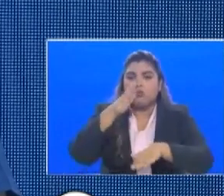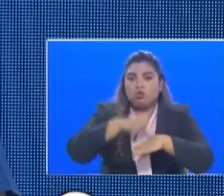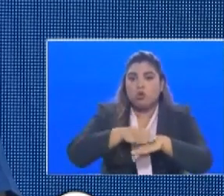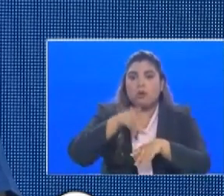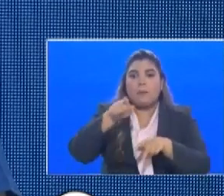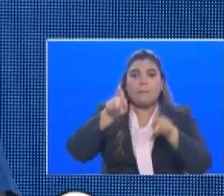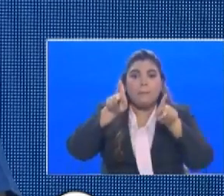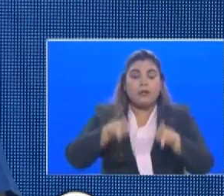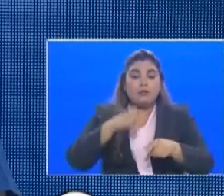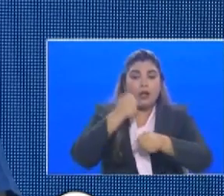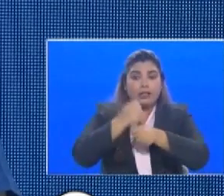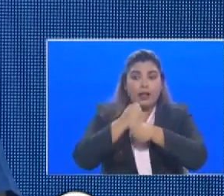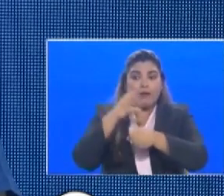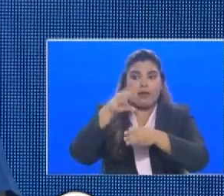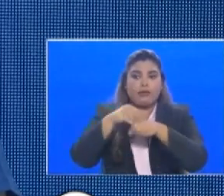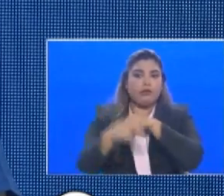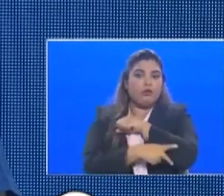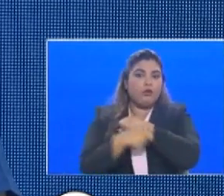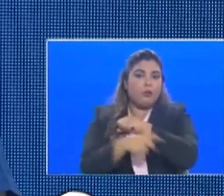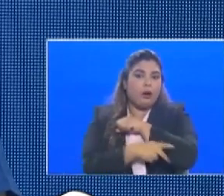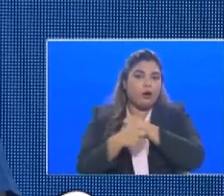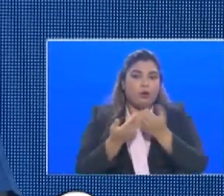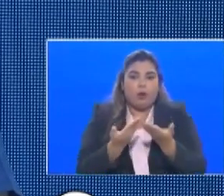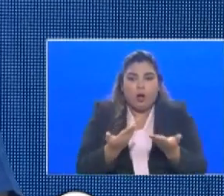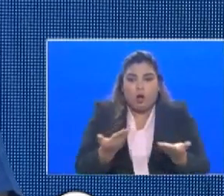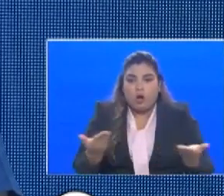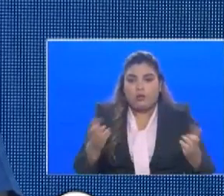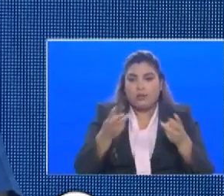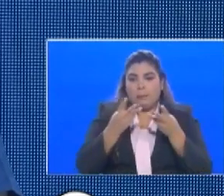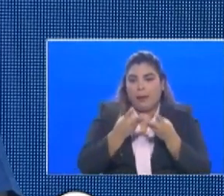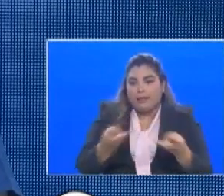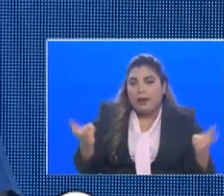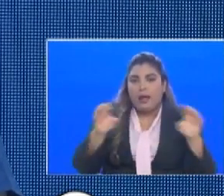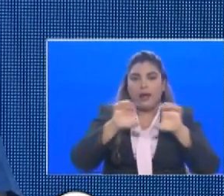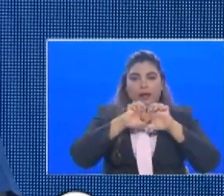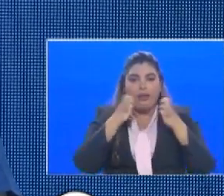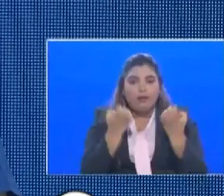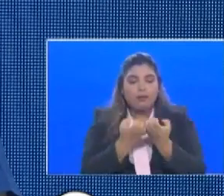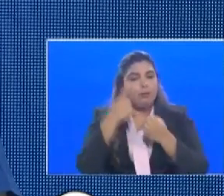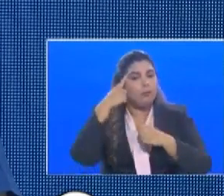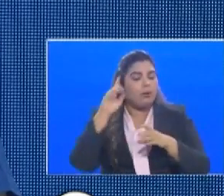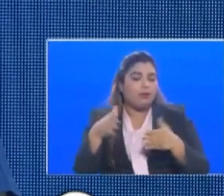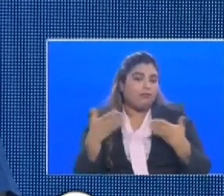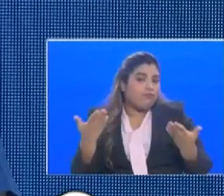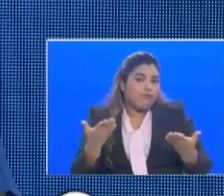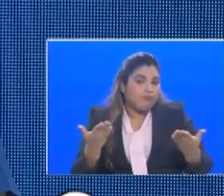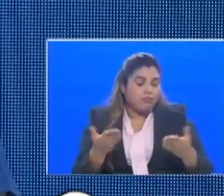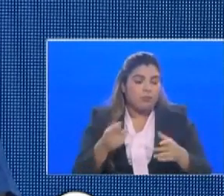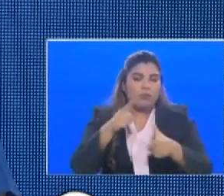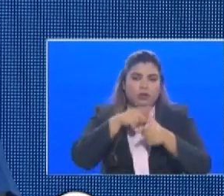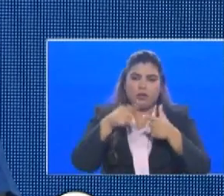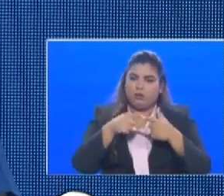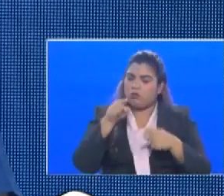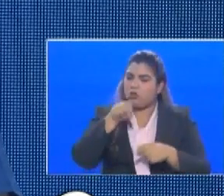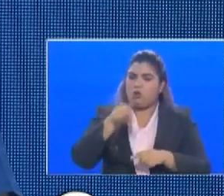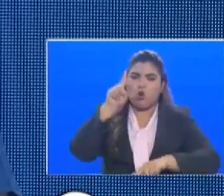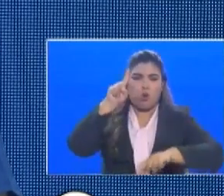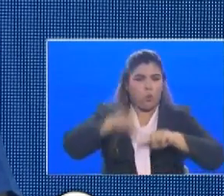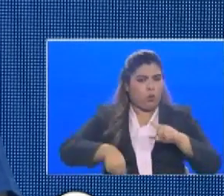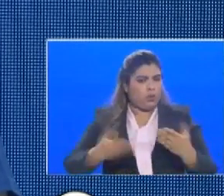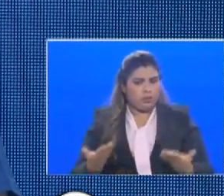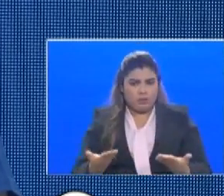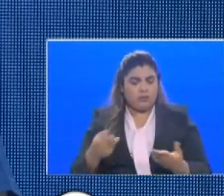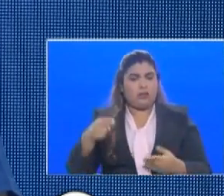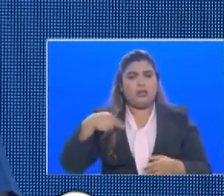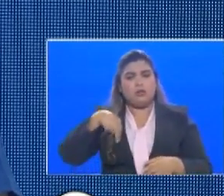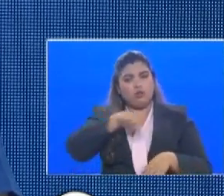que son tan vitales para mantener la seguridad y la salud desde el punto de vista de cada uno de nuestros colaboradores y